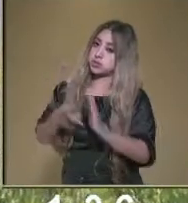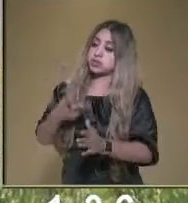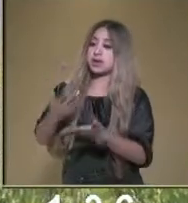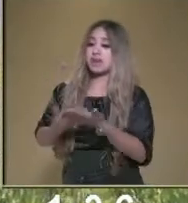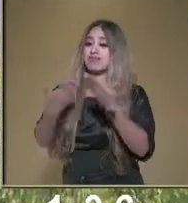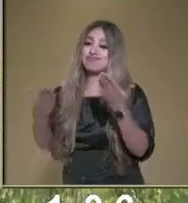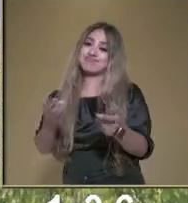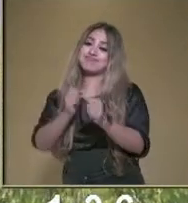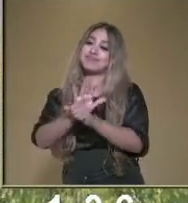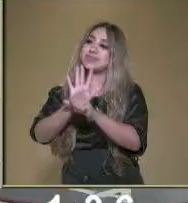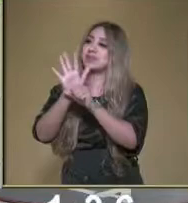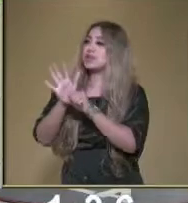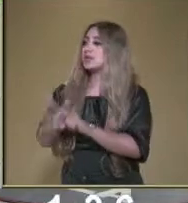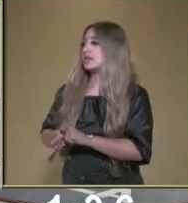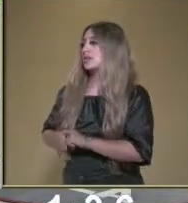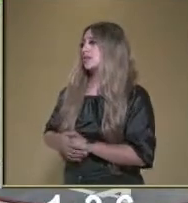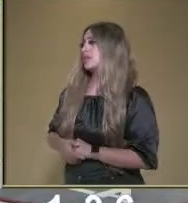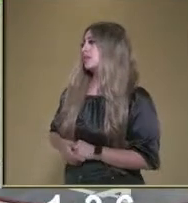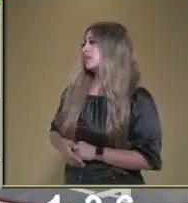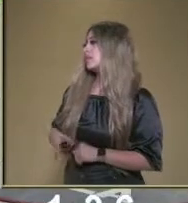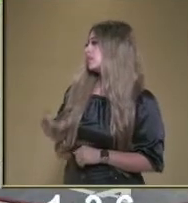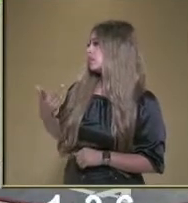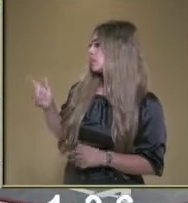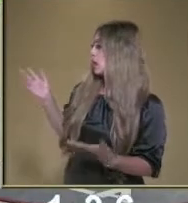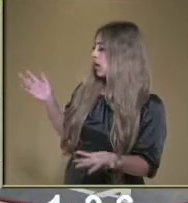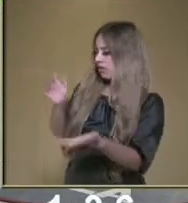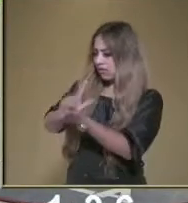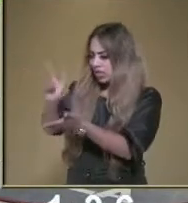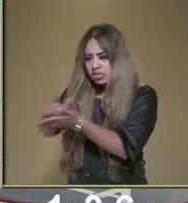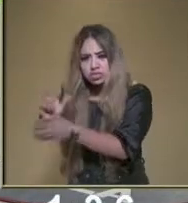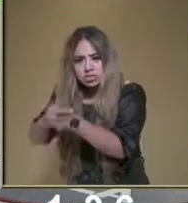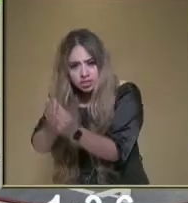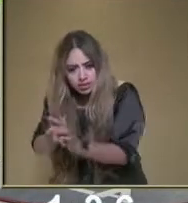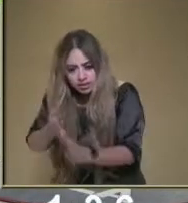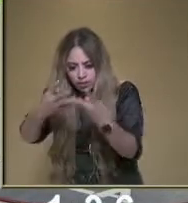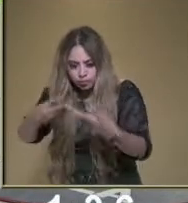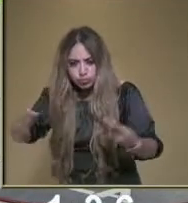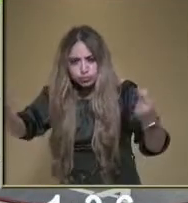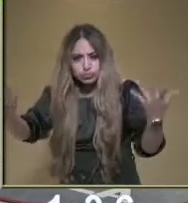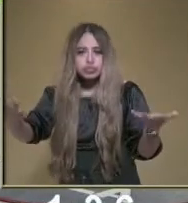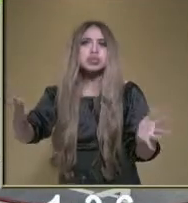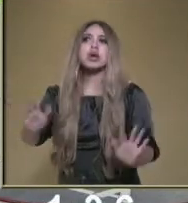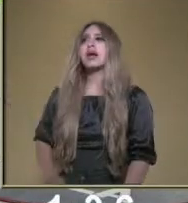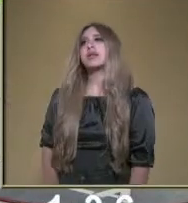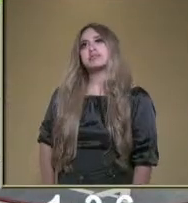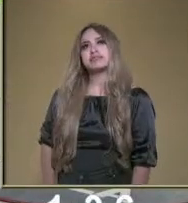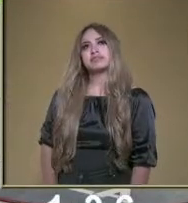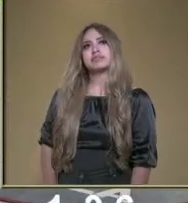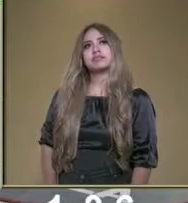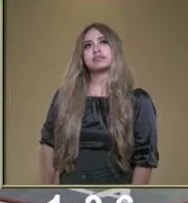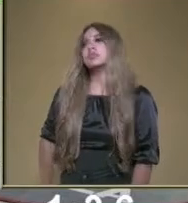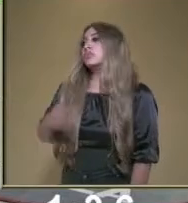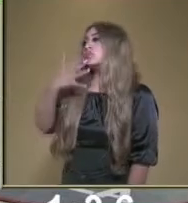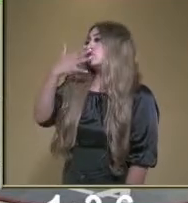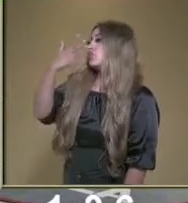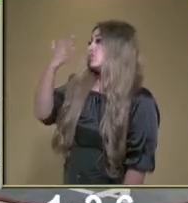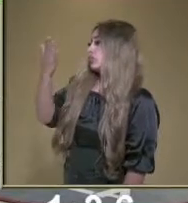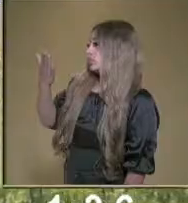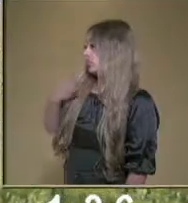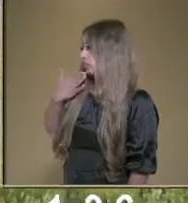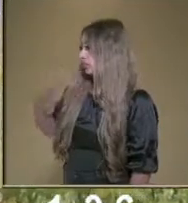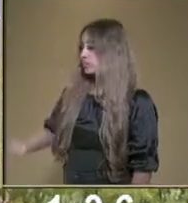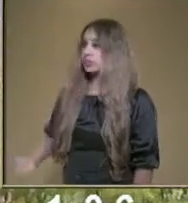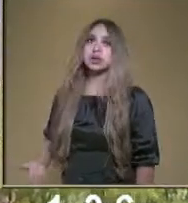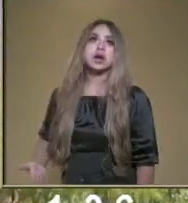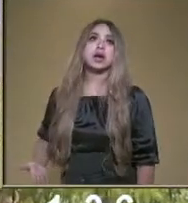pandemia. Pero se me desgastan mis manos, princesa. Pero huelen bien y no tienen bacterias. Además, nos